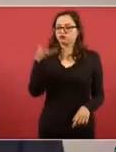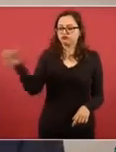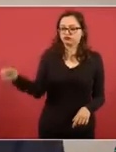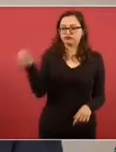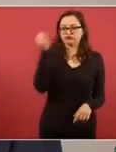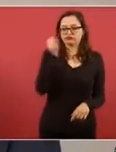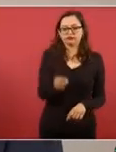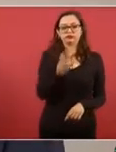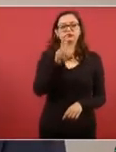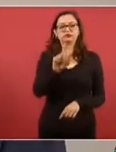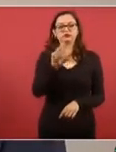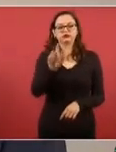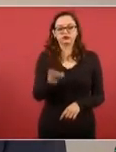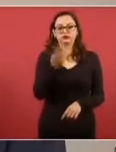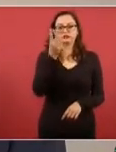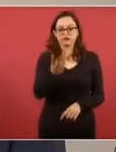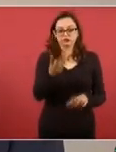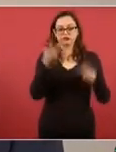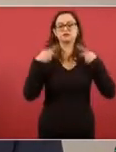correspondientes?